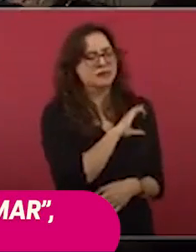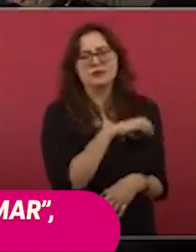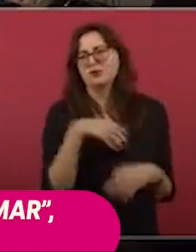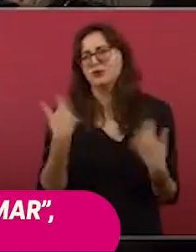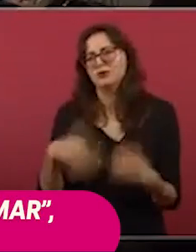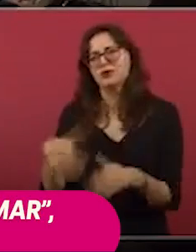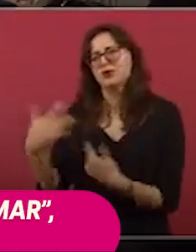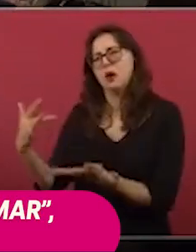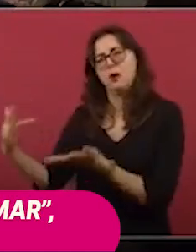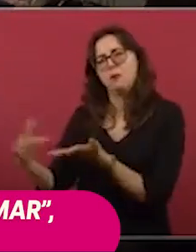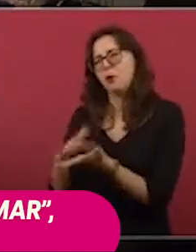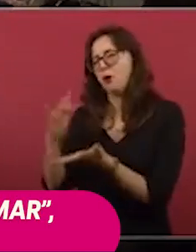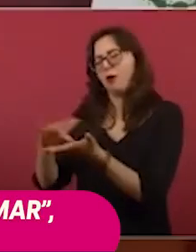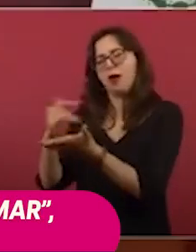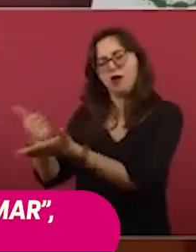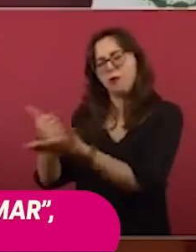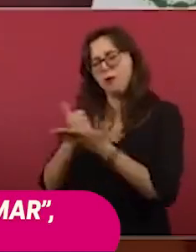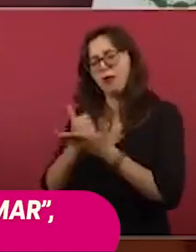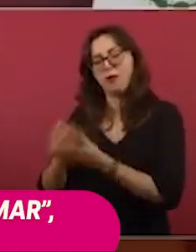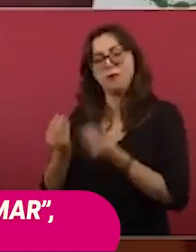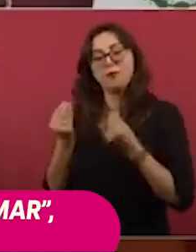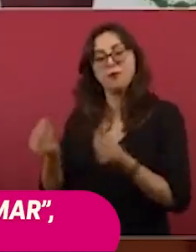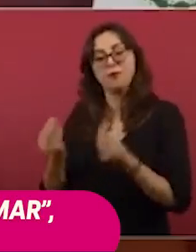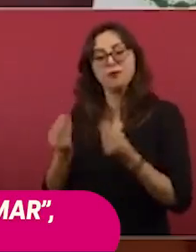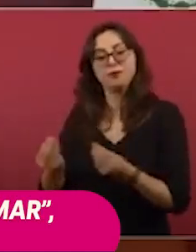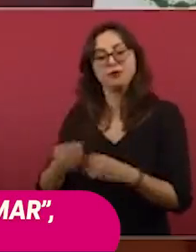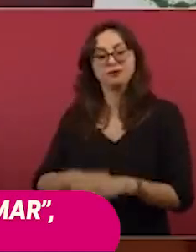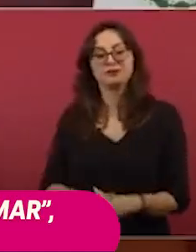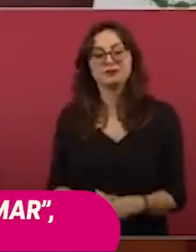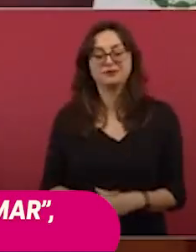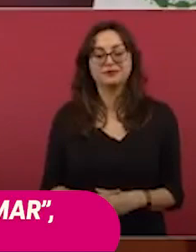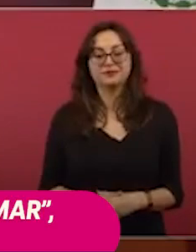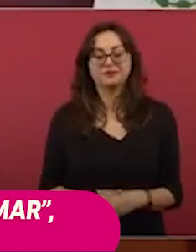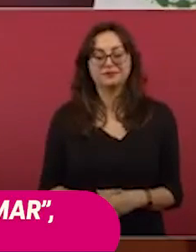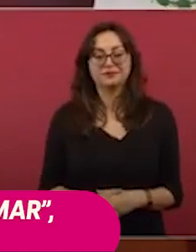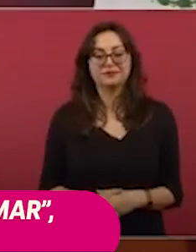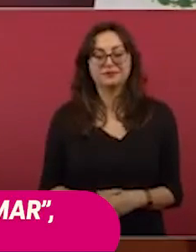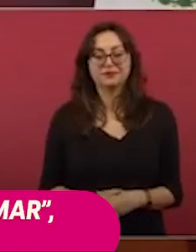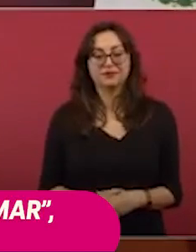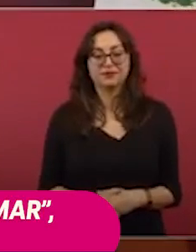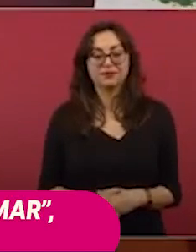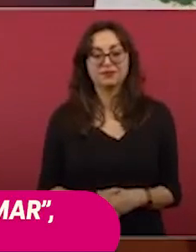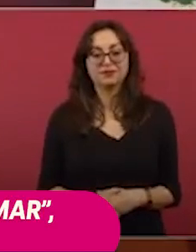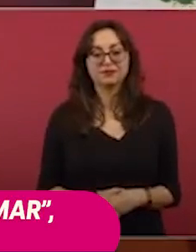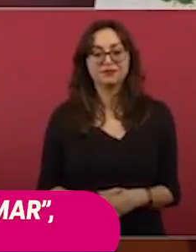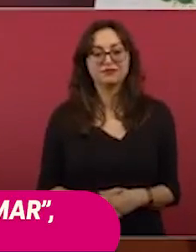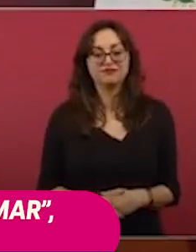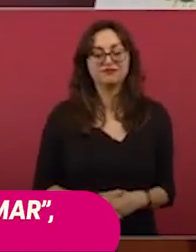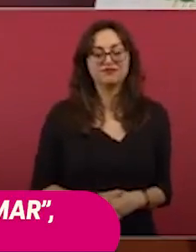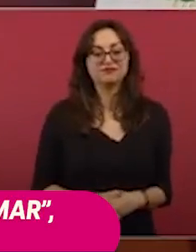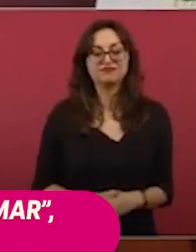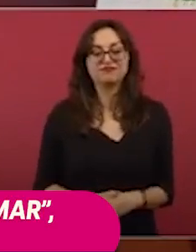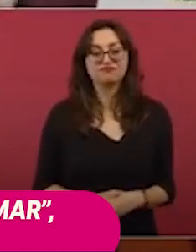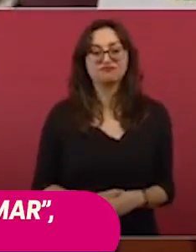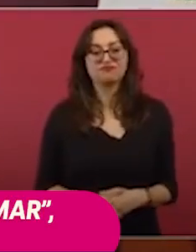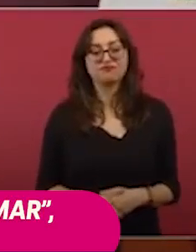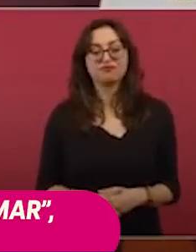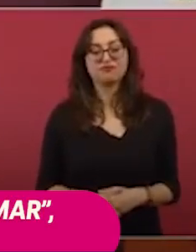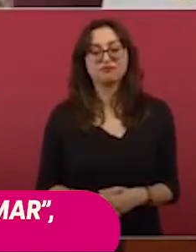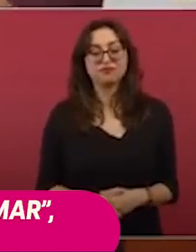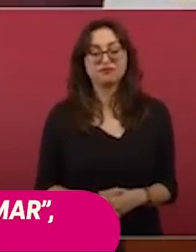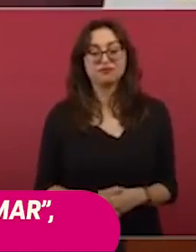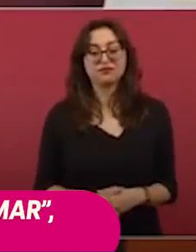bastante, porque al ir a secretario a una elección llevaban